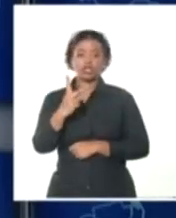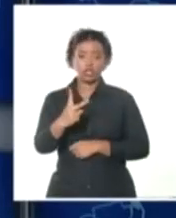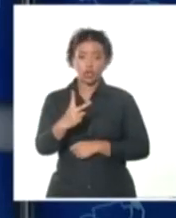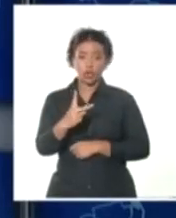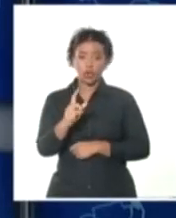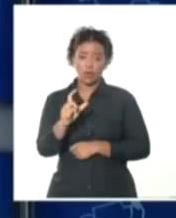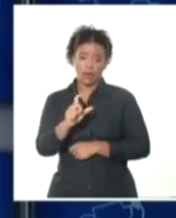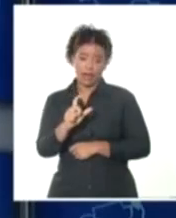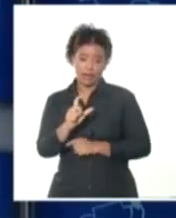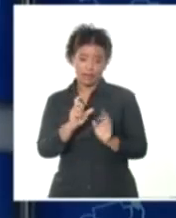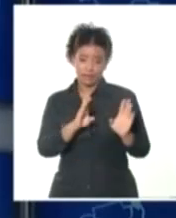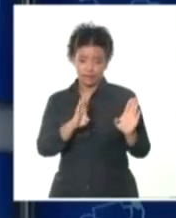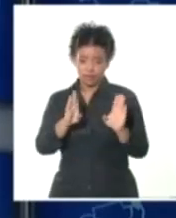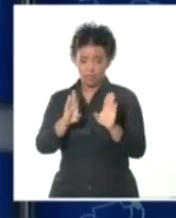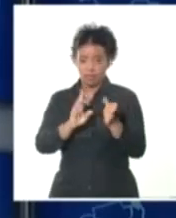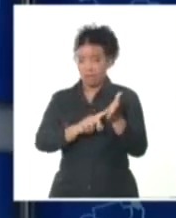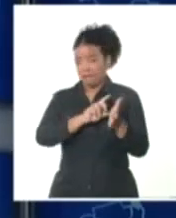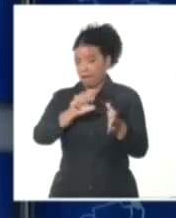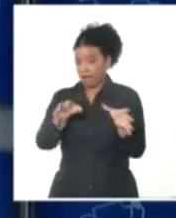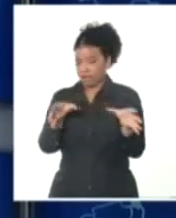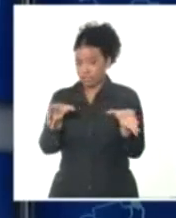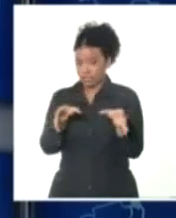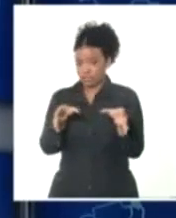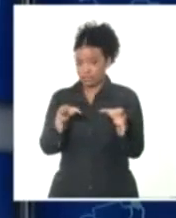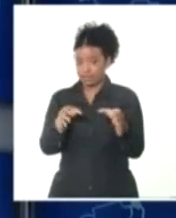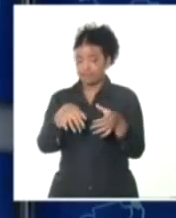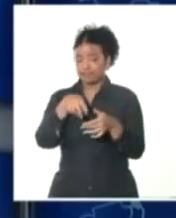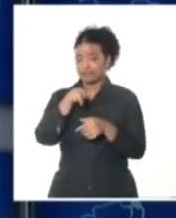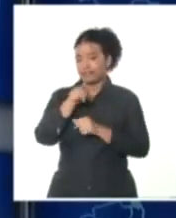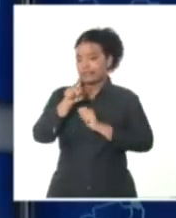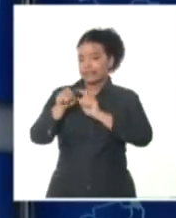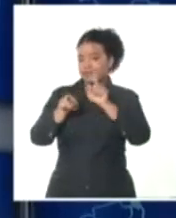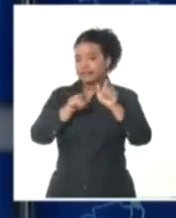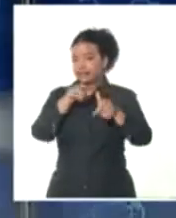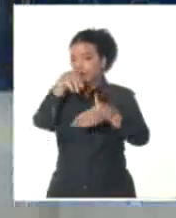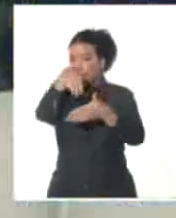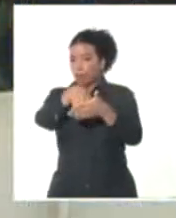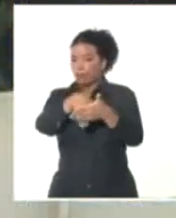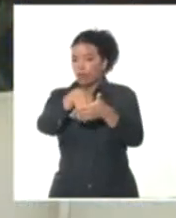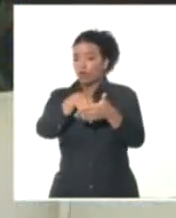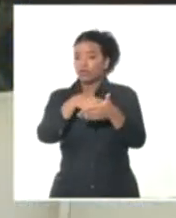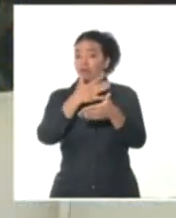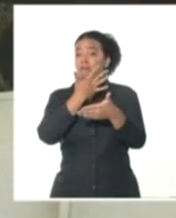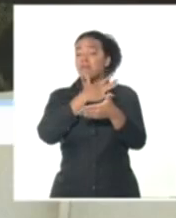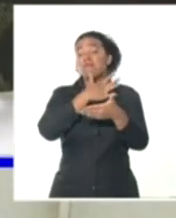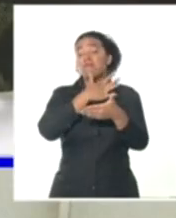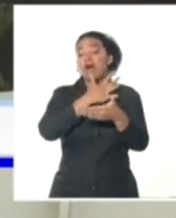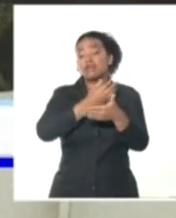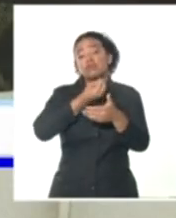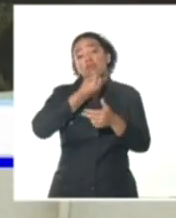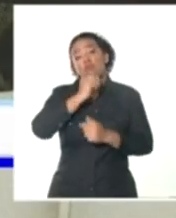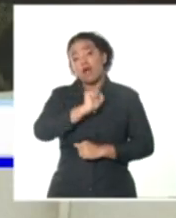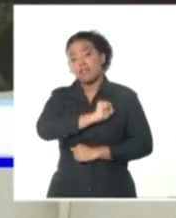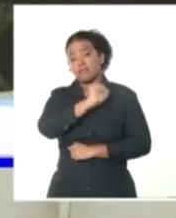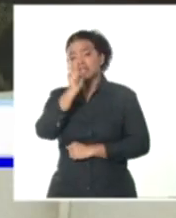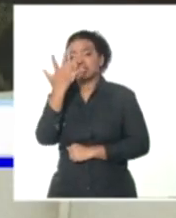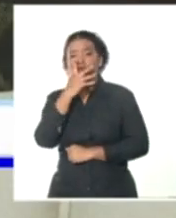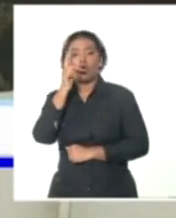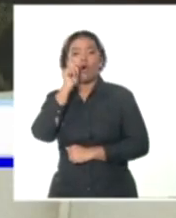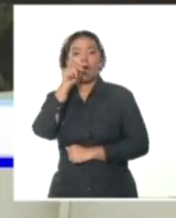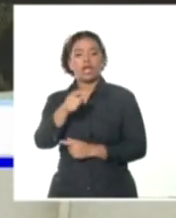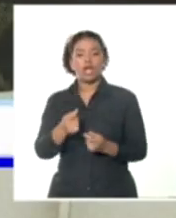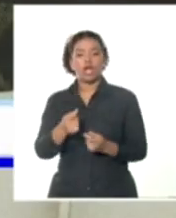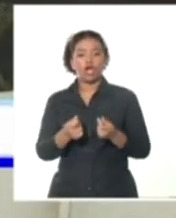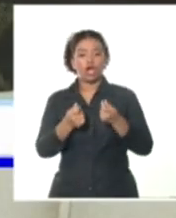de los partidos tradicionales. Las encuestas de intención de voto apuntan como probable vencedor al economista Santiago